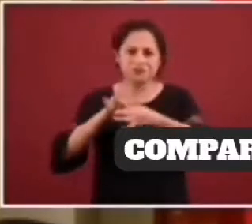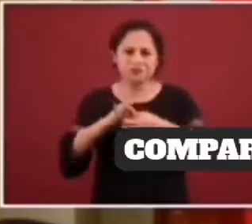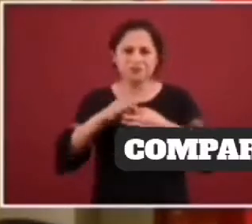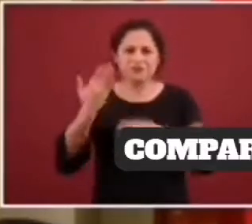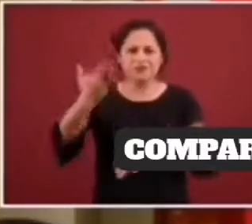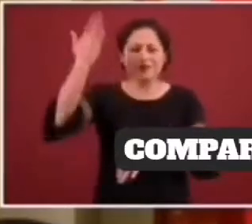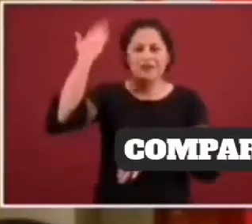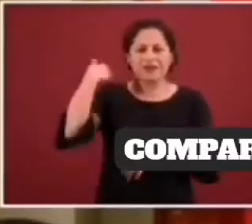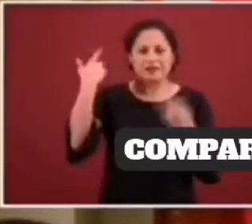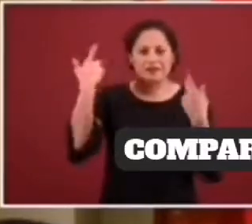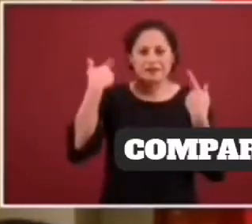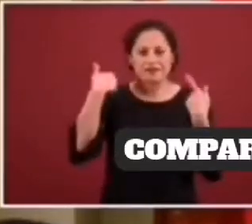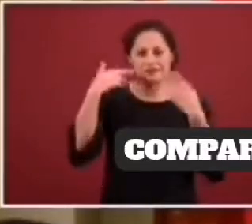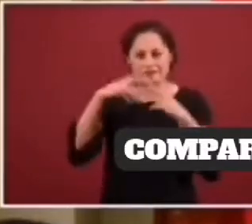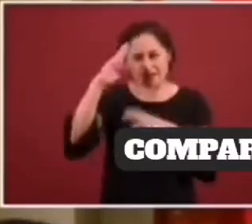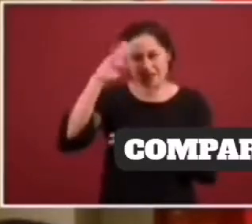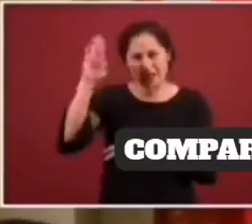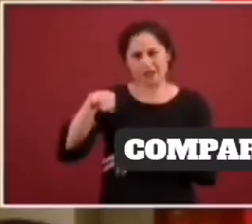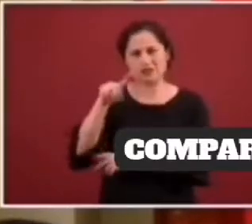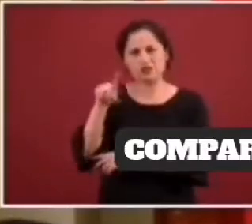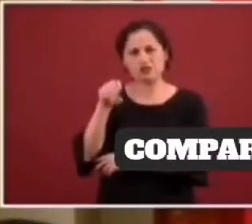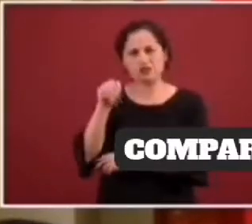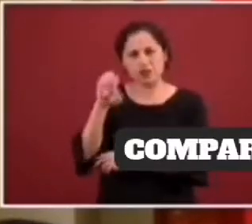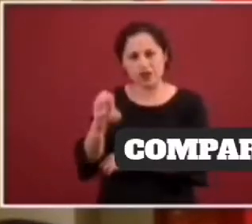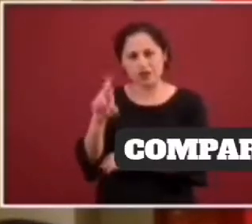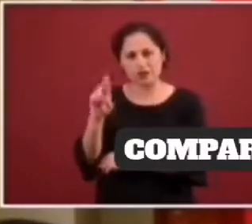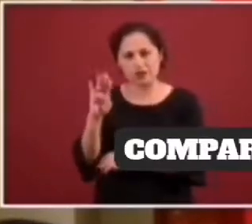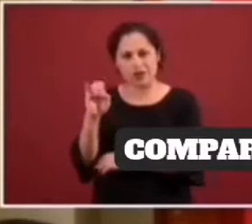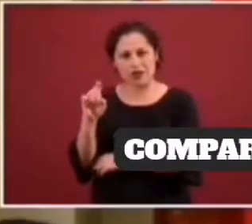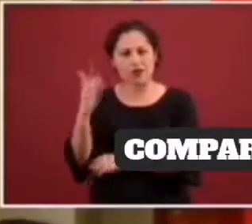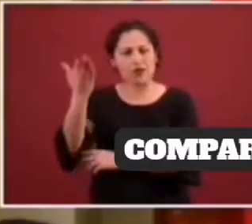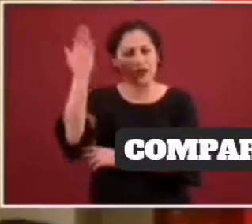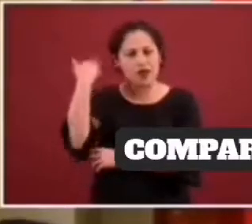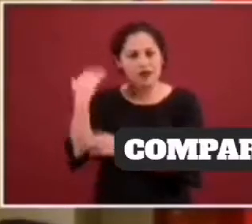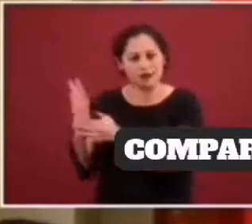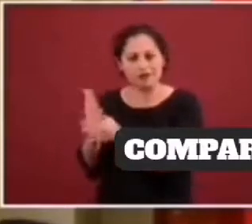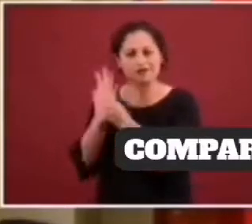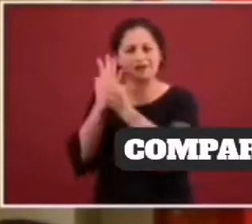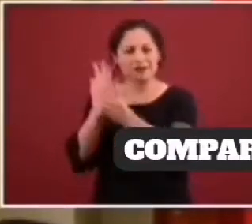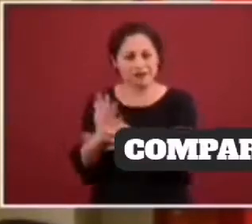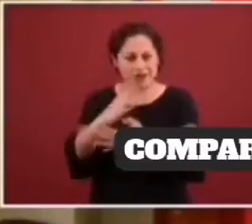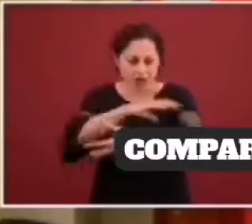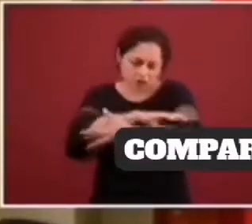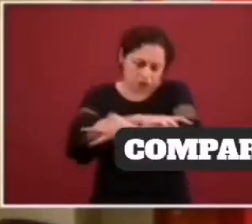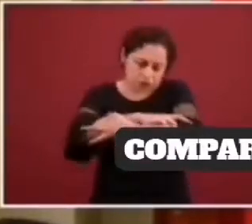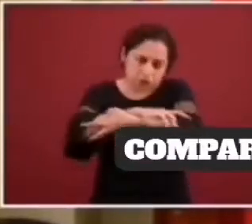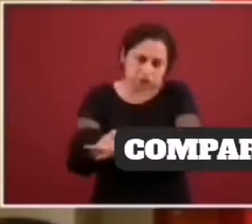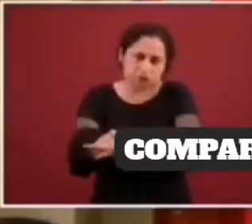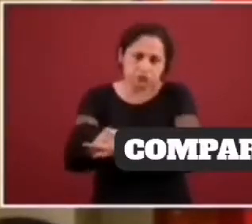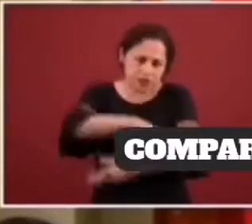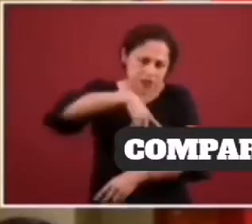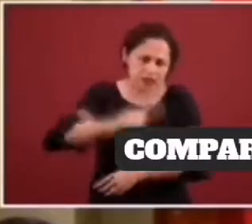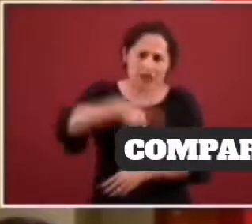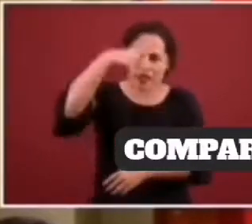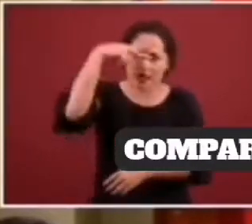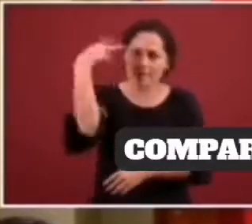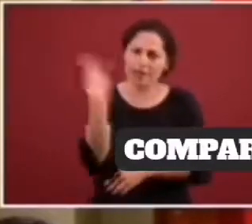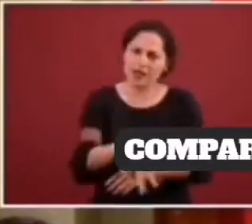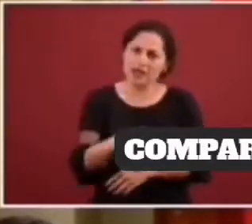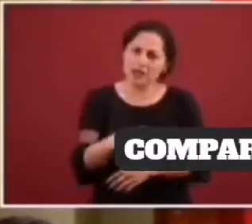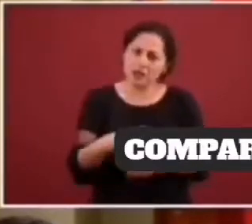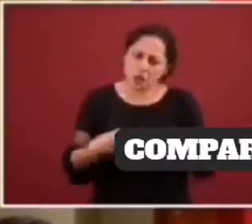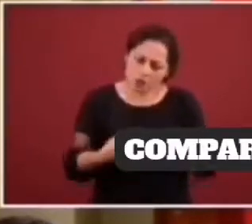el maestro Zoe Robledo, de esa nueva solidaridad que tiene que refrescar a México y que obviamente nos tiene que dar